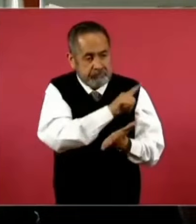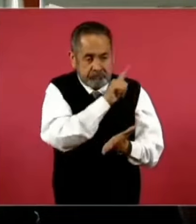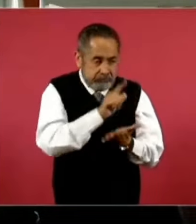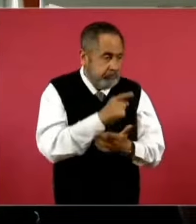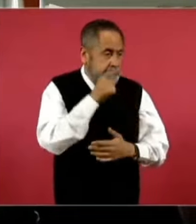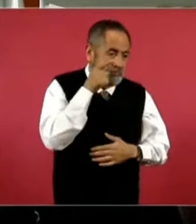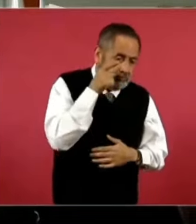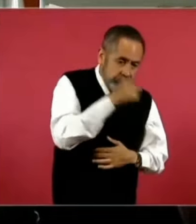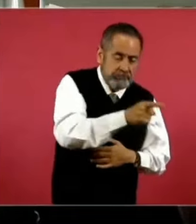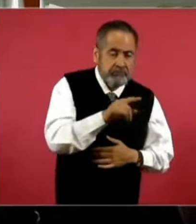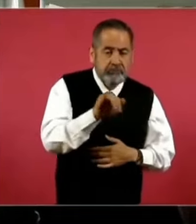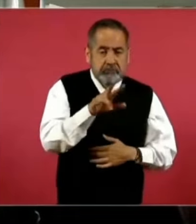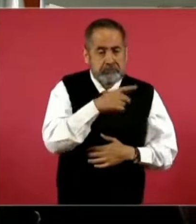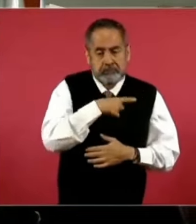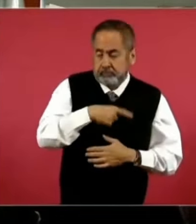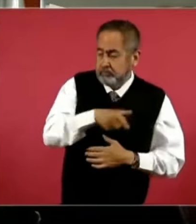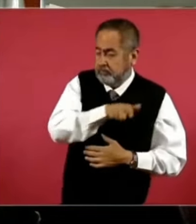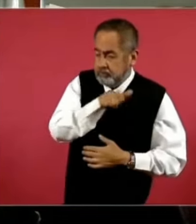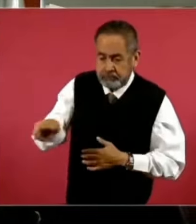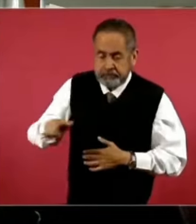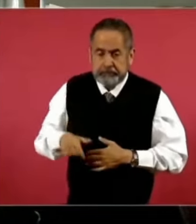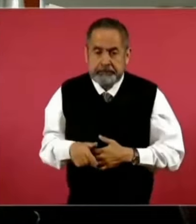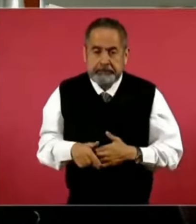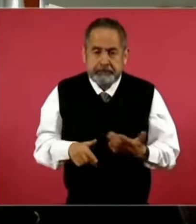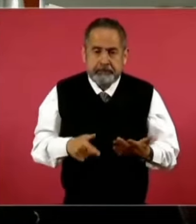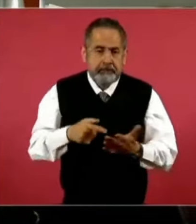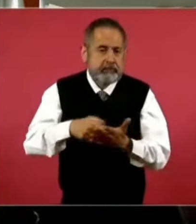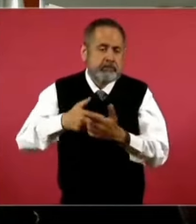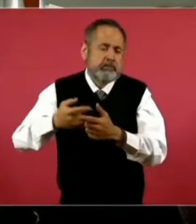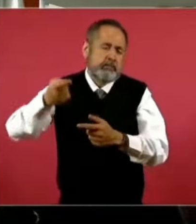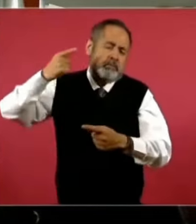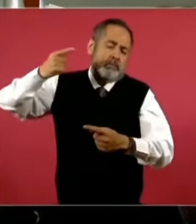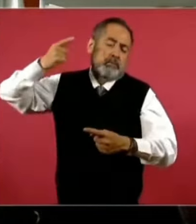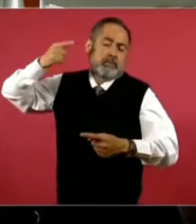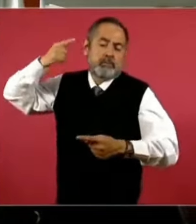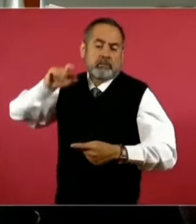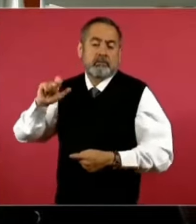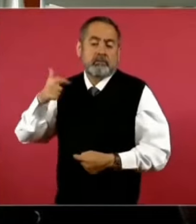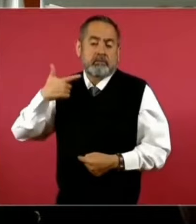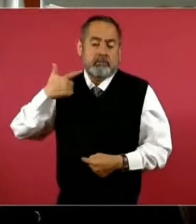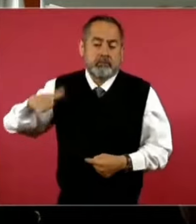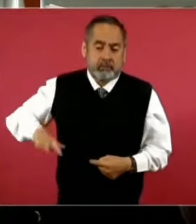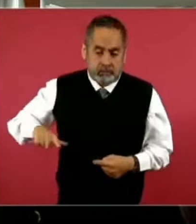decidieron en pasadas administraciones.